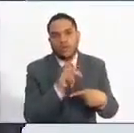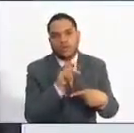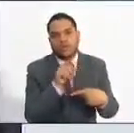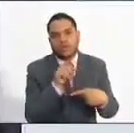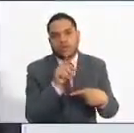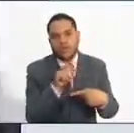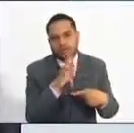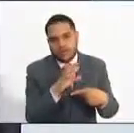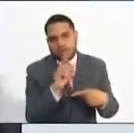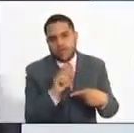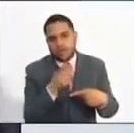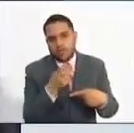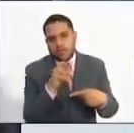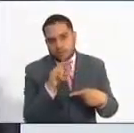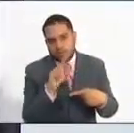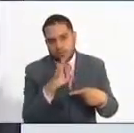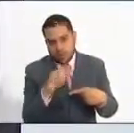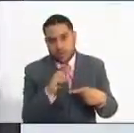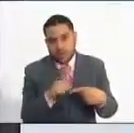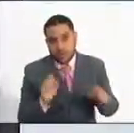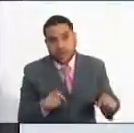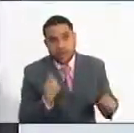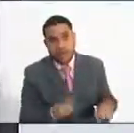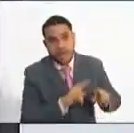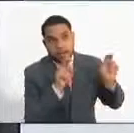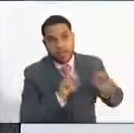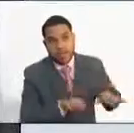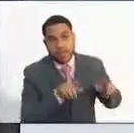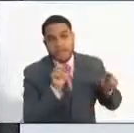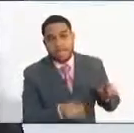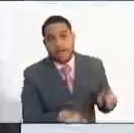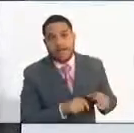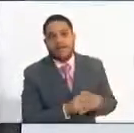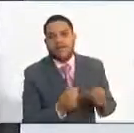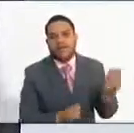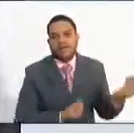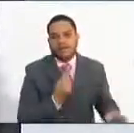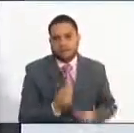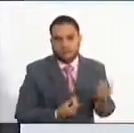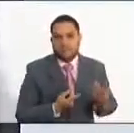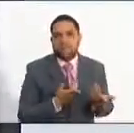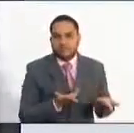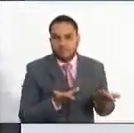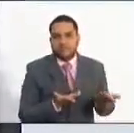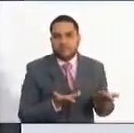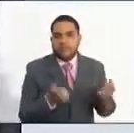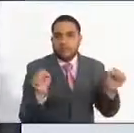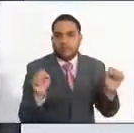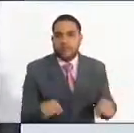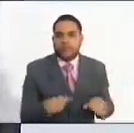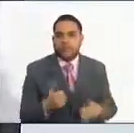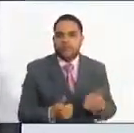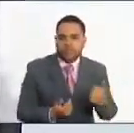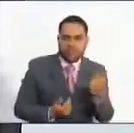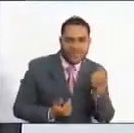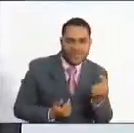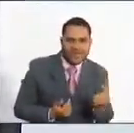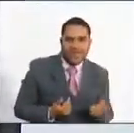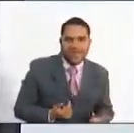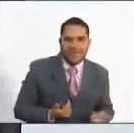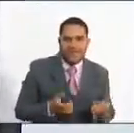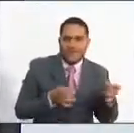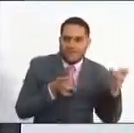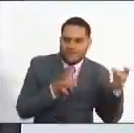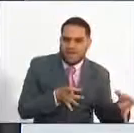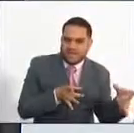.co Allí hay un link de convocatorias y escogen las convocatorias como las que les he mencionado y encontrarán allí el detalle de las